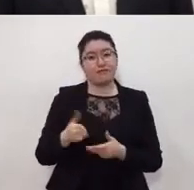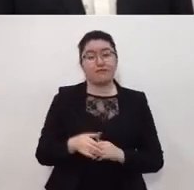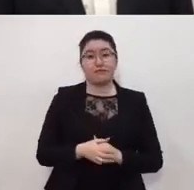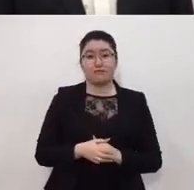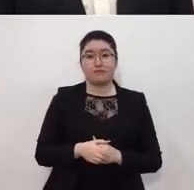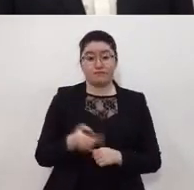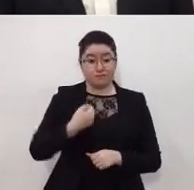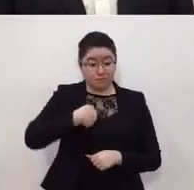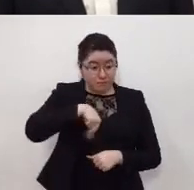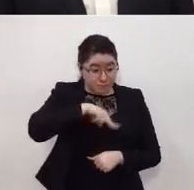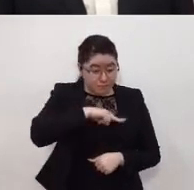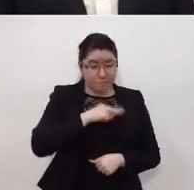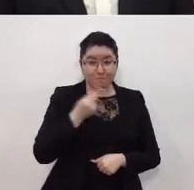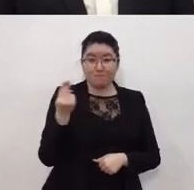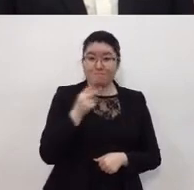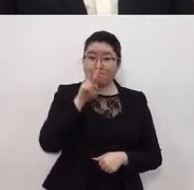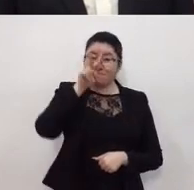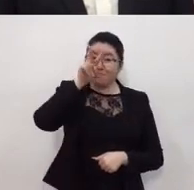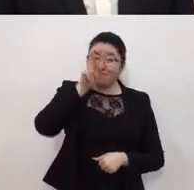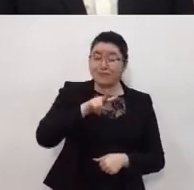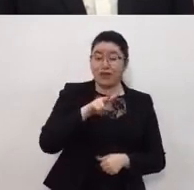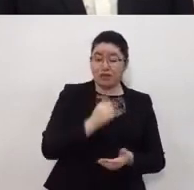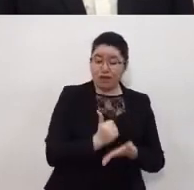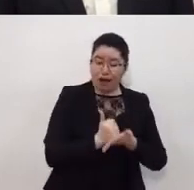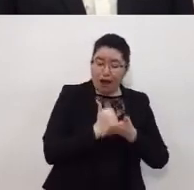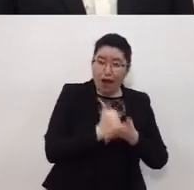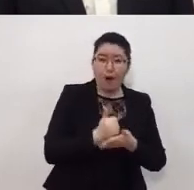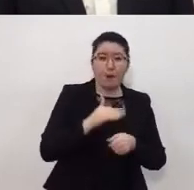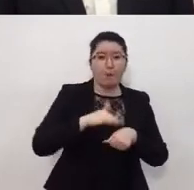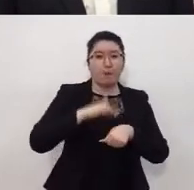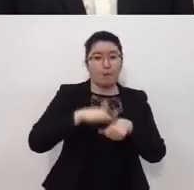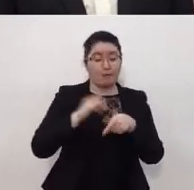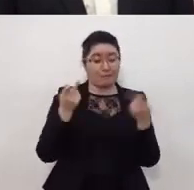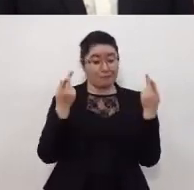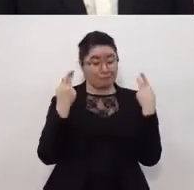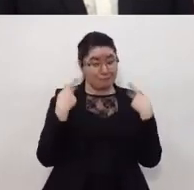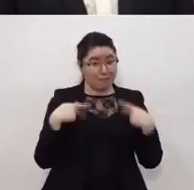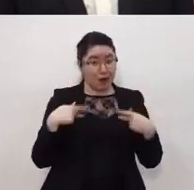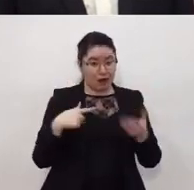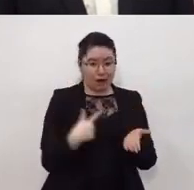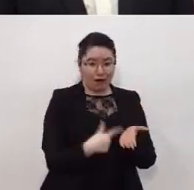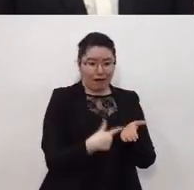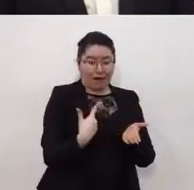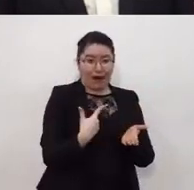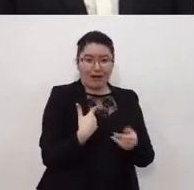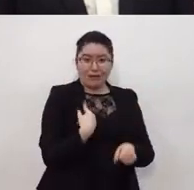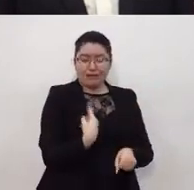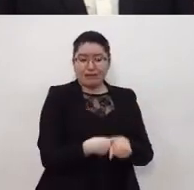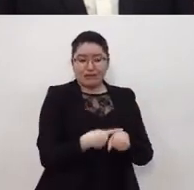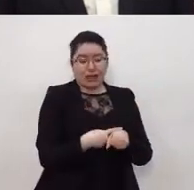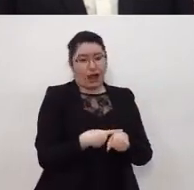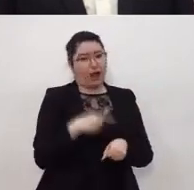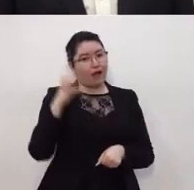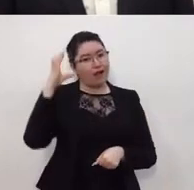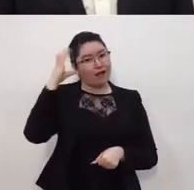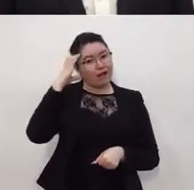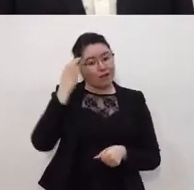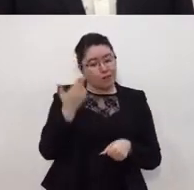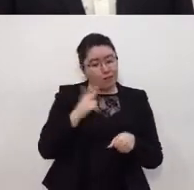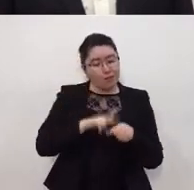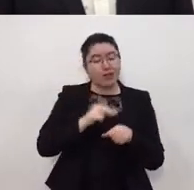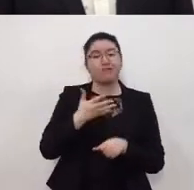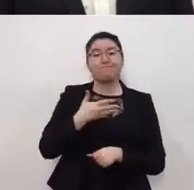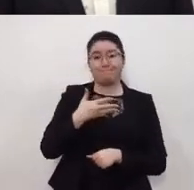necesitamos un esfuerzo extraordinario para que todo aquel que enferme gravemente pueda siempre tener una cama en un hospital